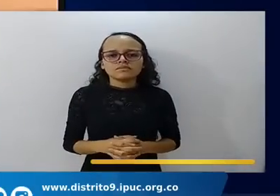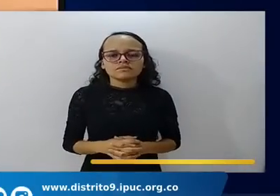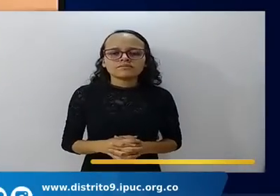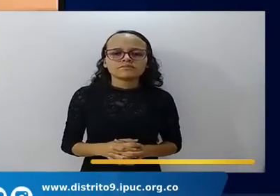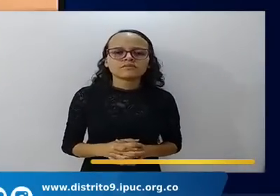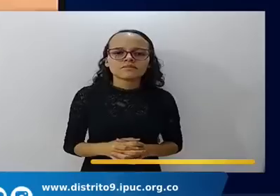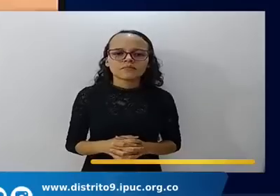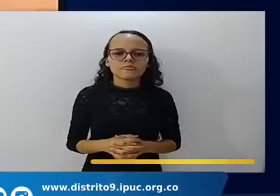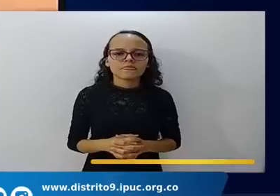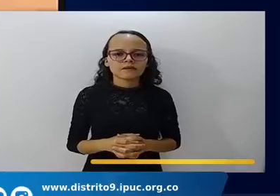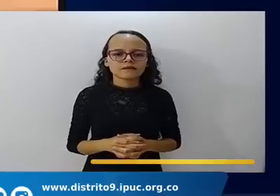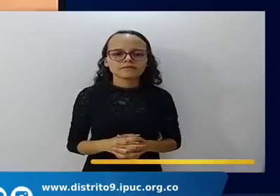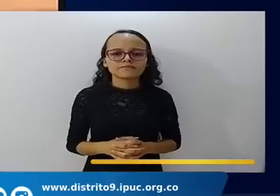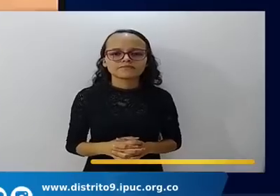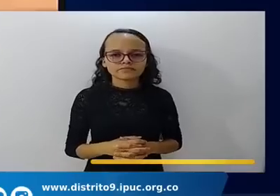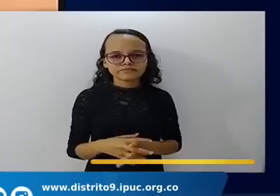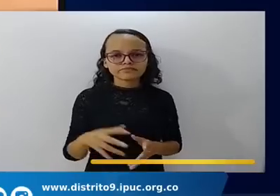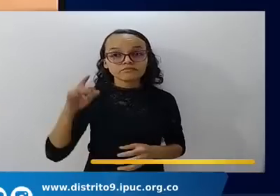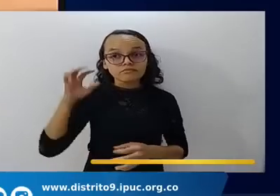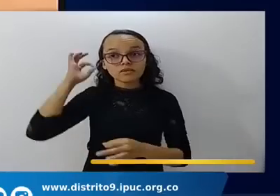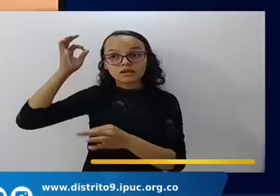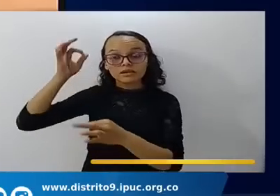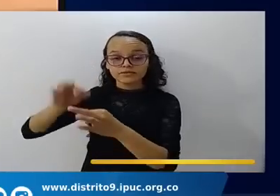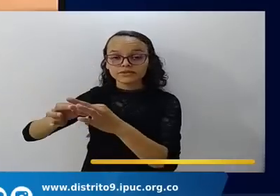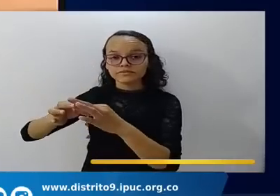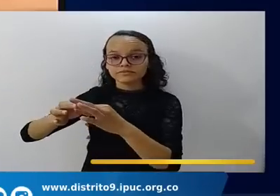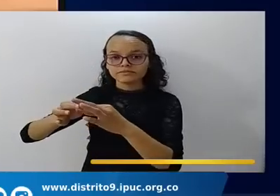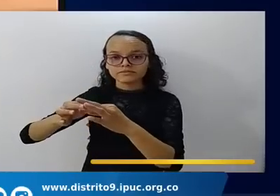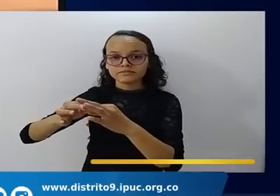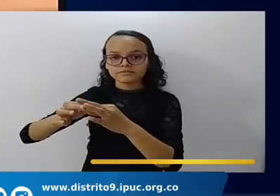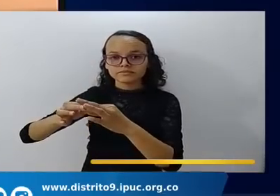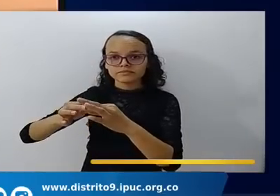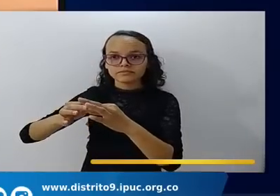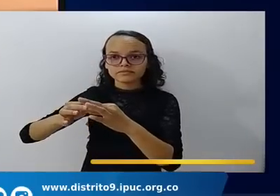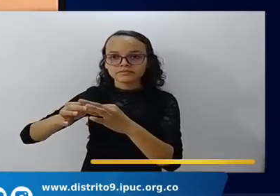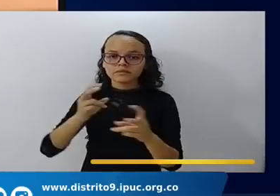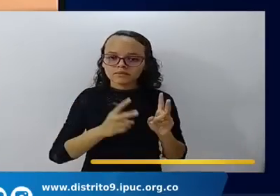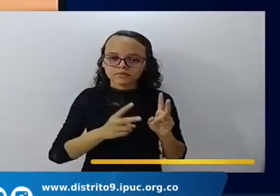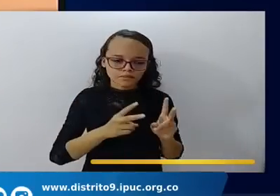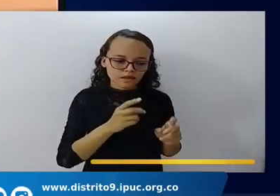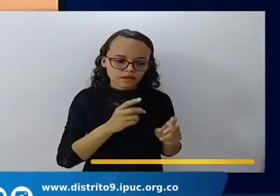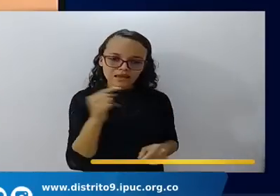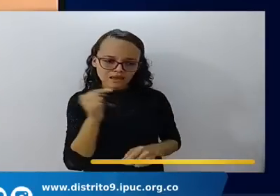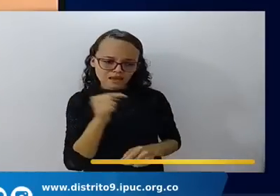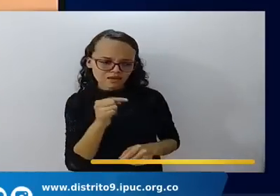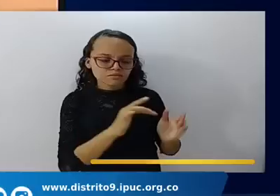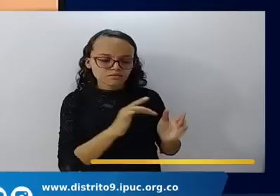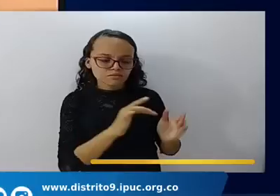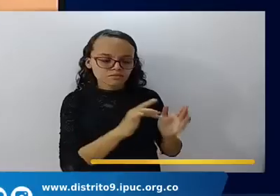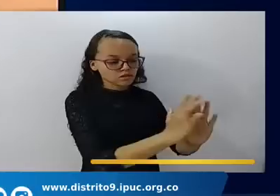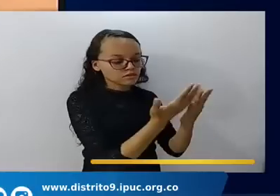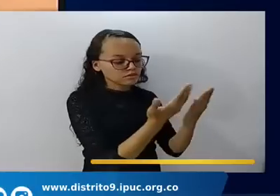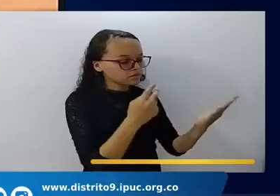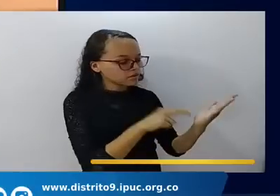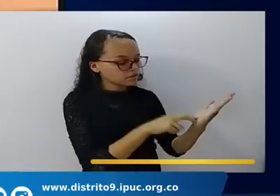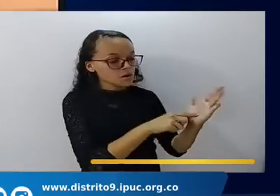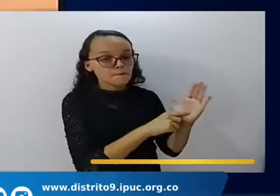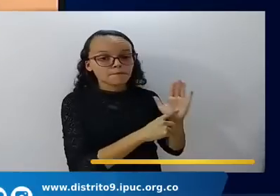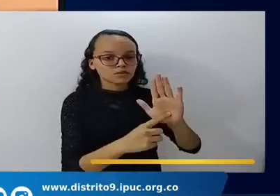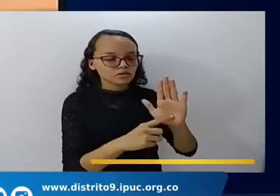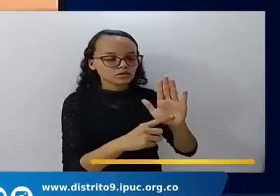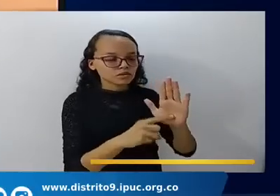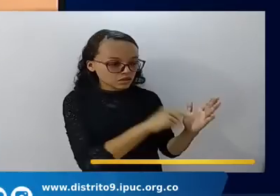conforme a la fe murieron todos estos sin haber recibido aquí